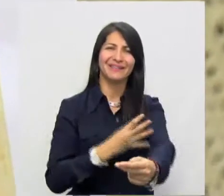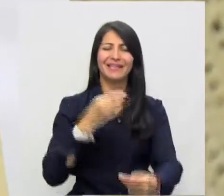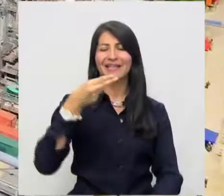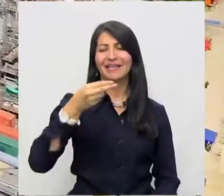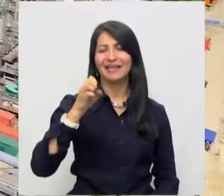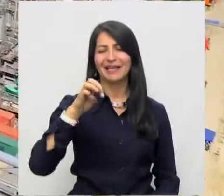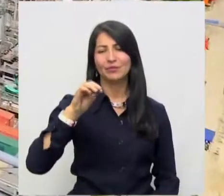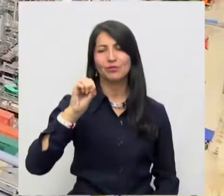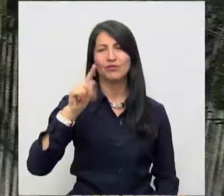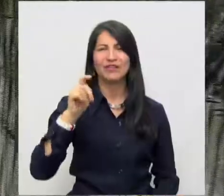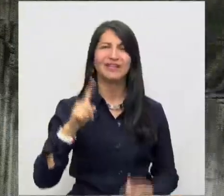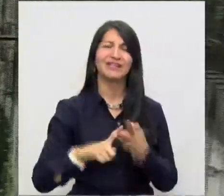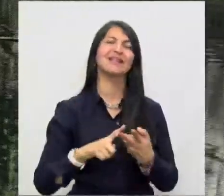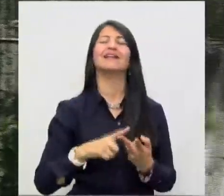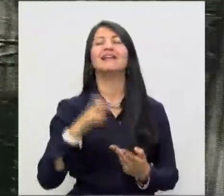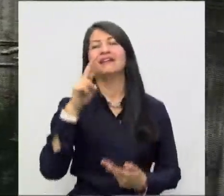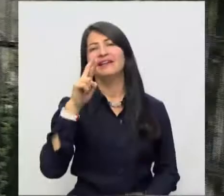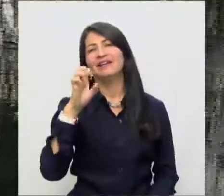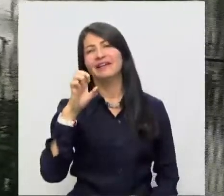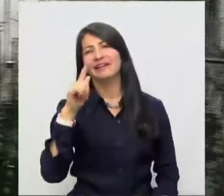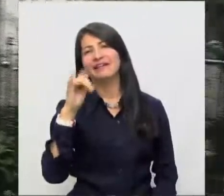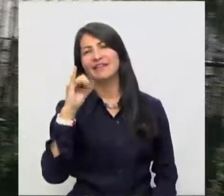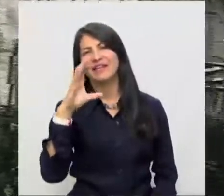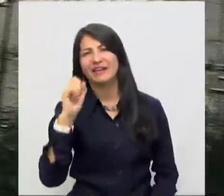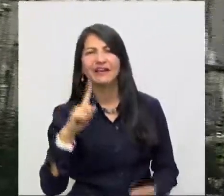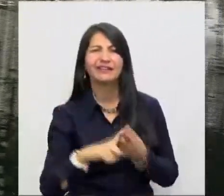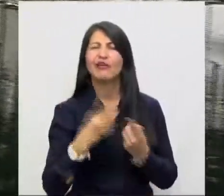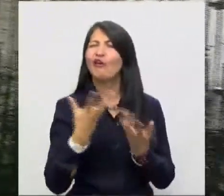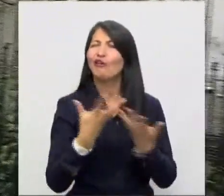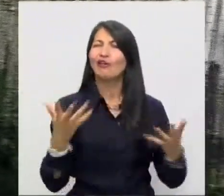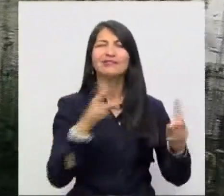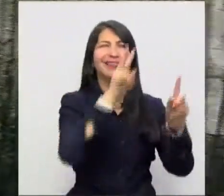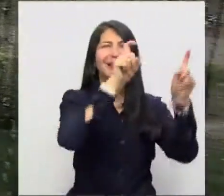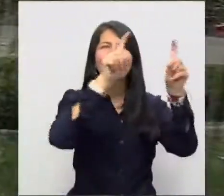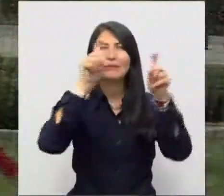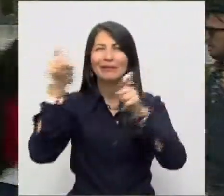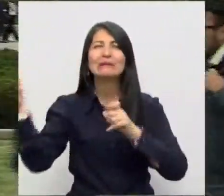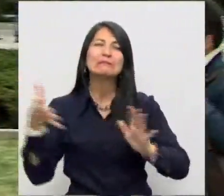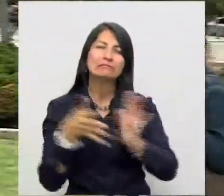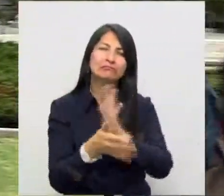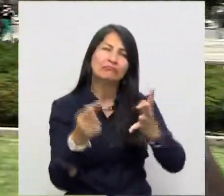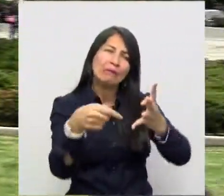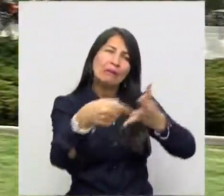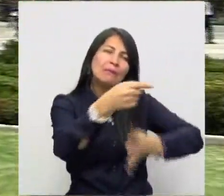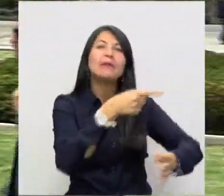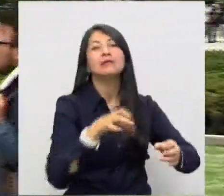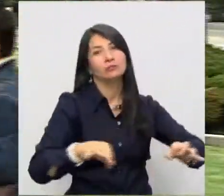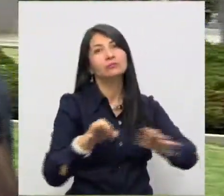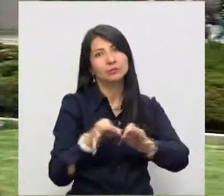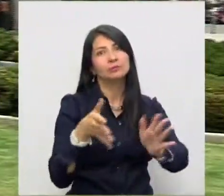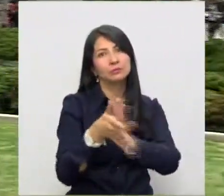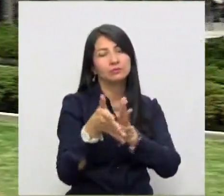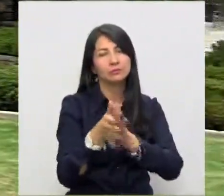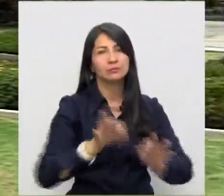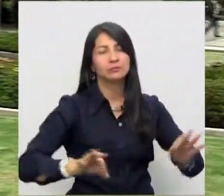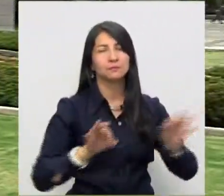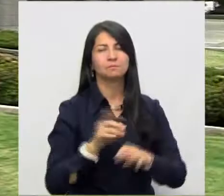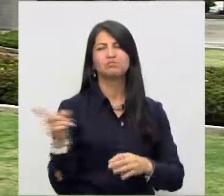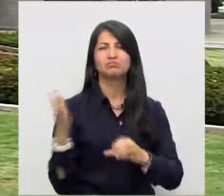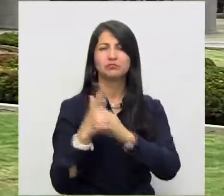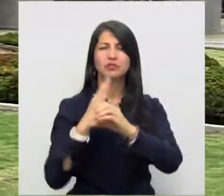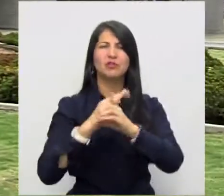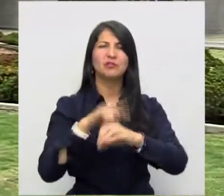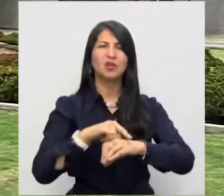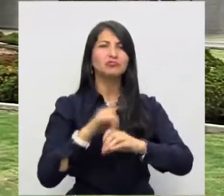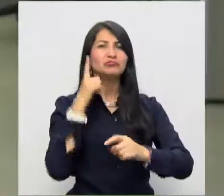Electricaribe y Reficar, entre otros, tendrán un lugar preponderante en esta rendición. Pero la Contraloría va más allá del ejercicio